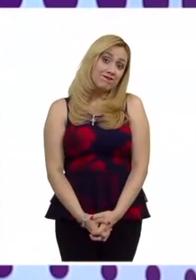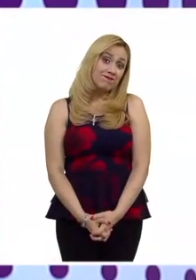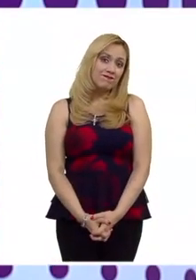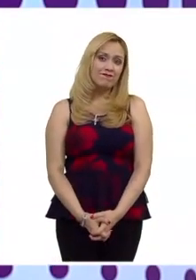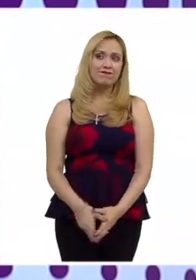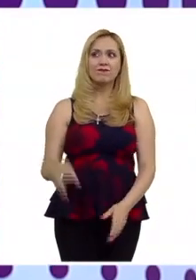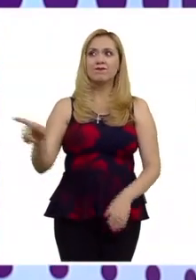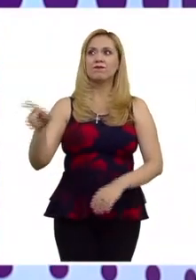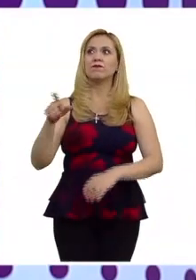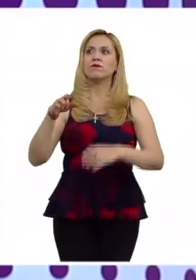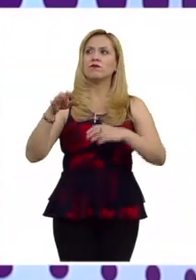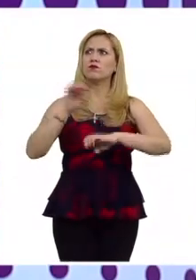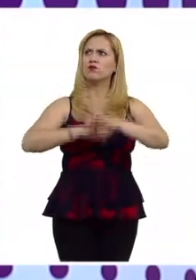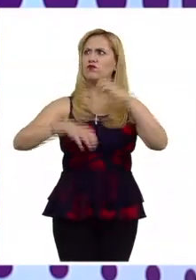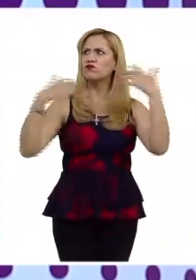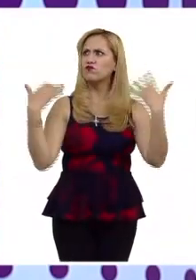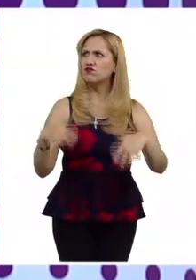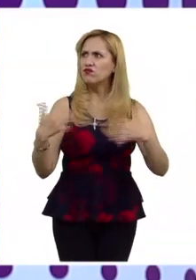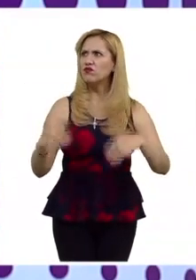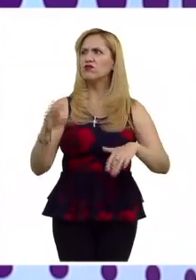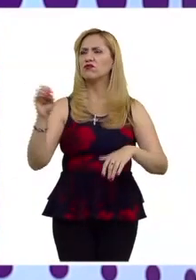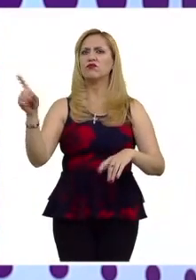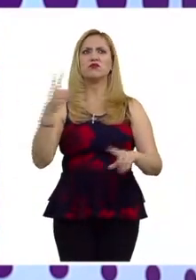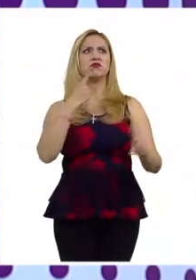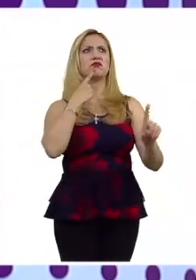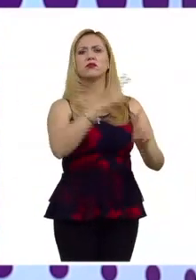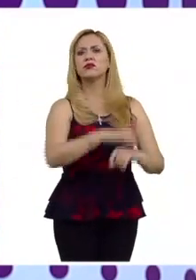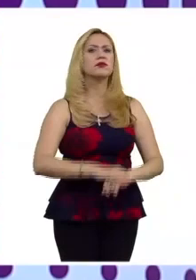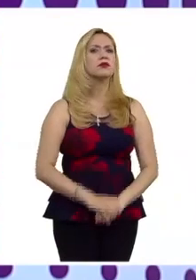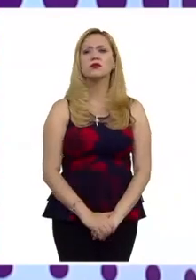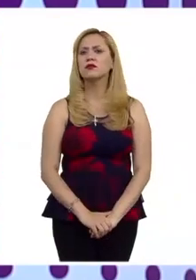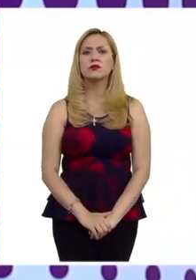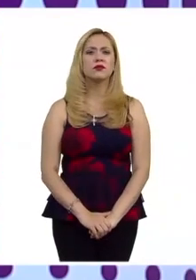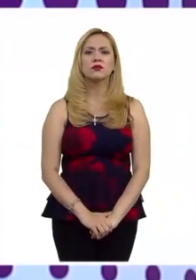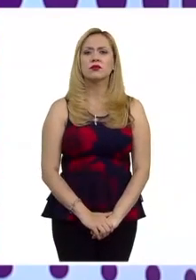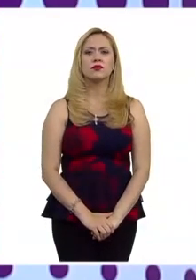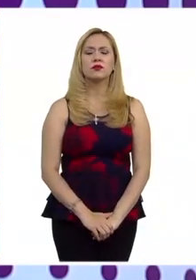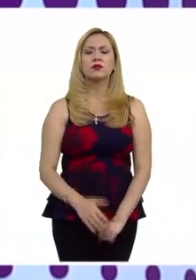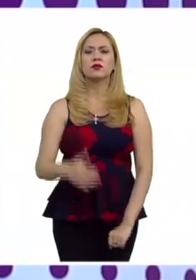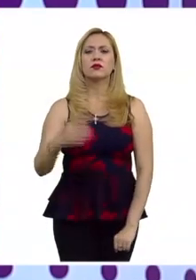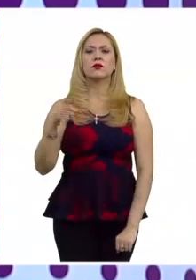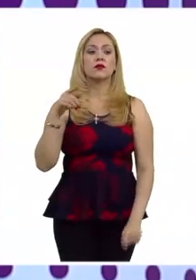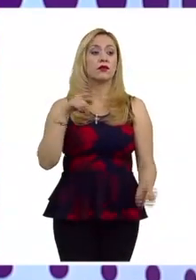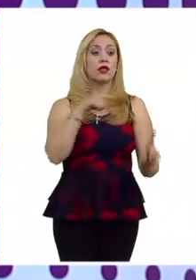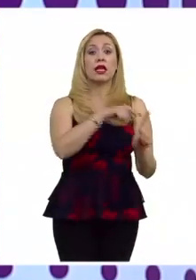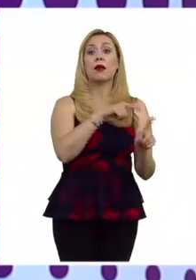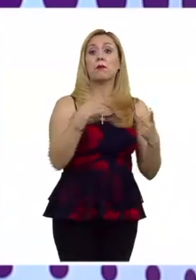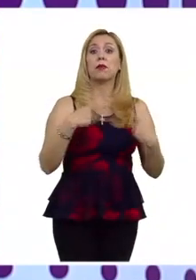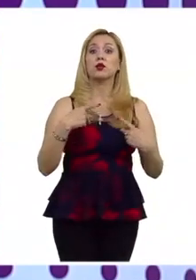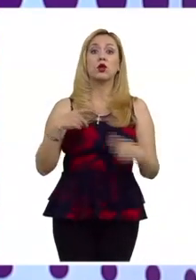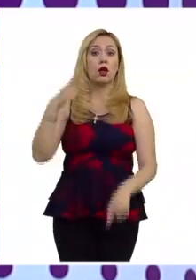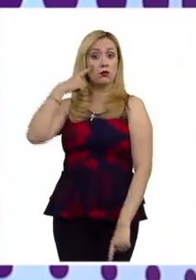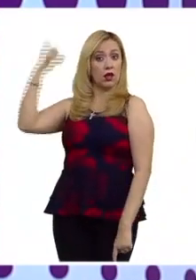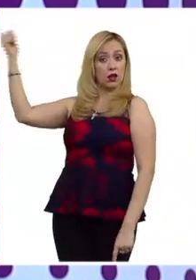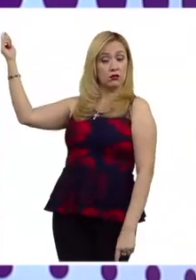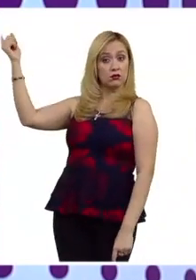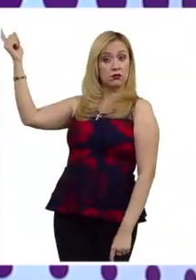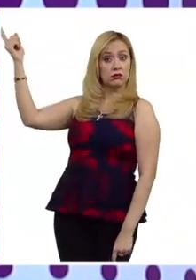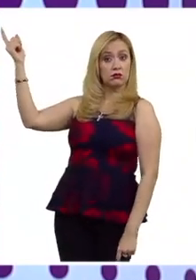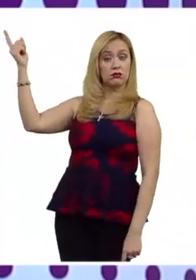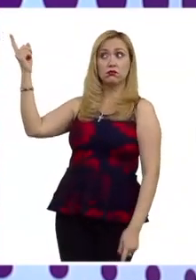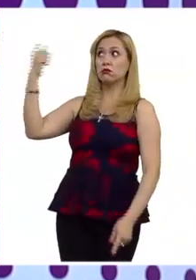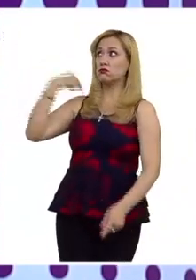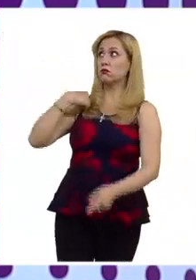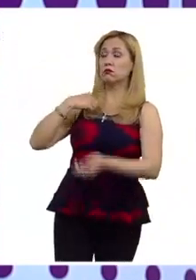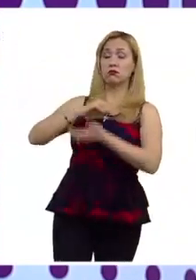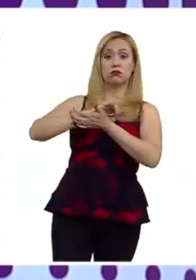sanciona al trabajador o lo demanda sino que él es el que demanda que se le pague una indemnización es decir es como existe el derecho